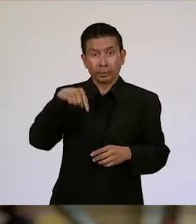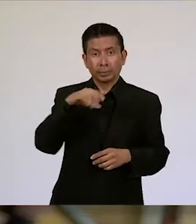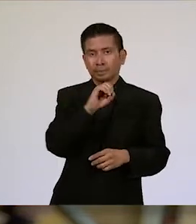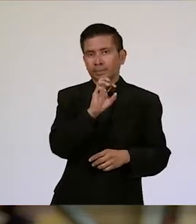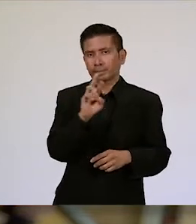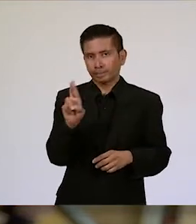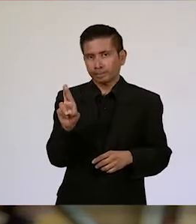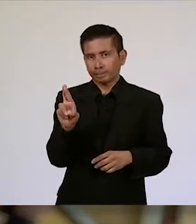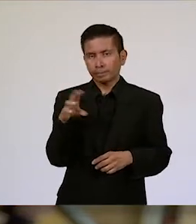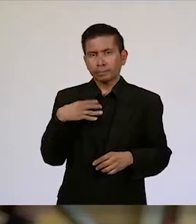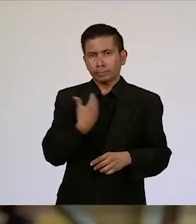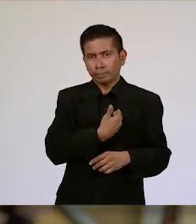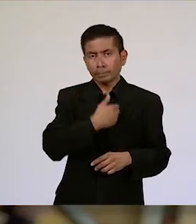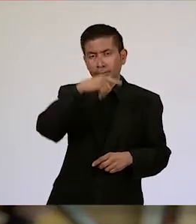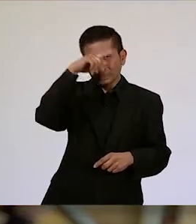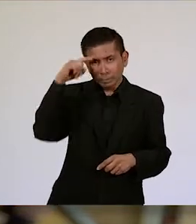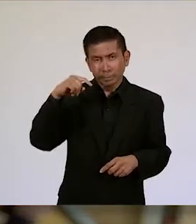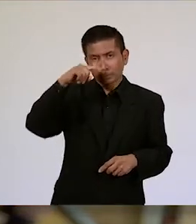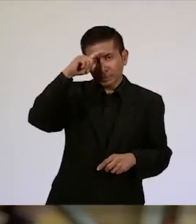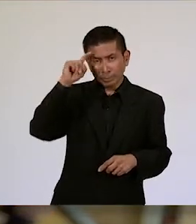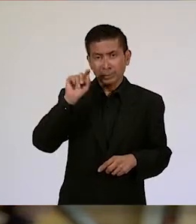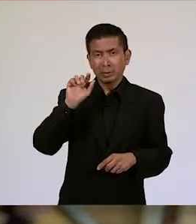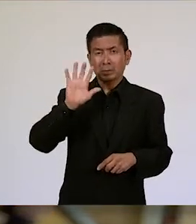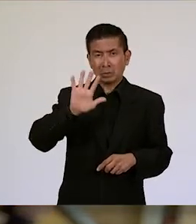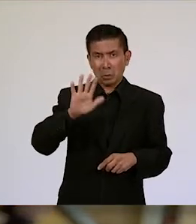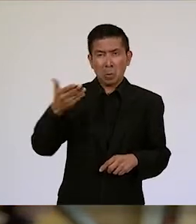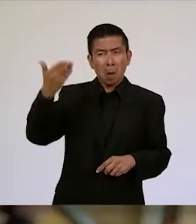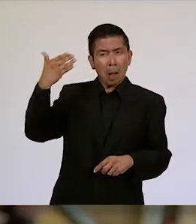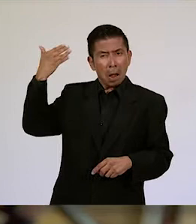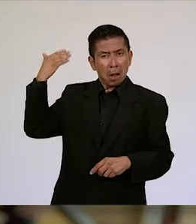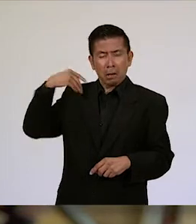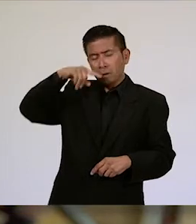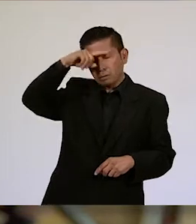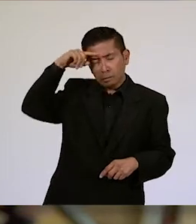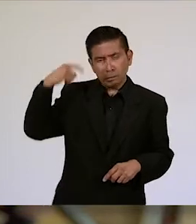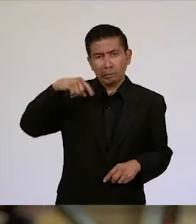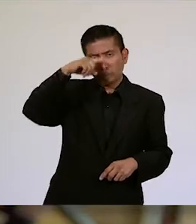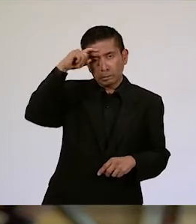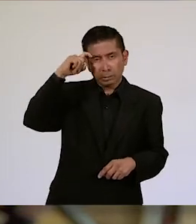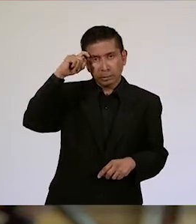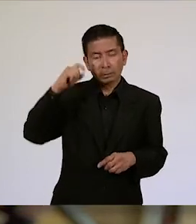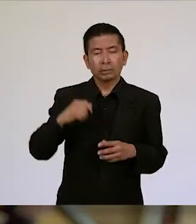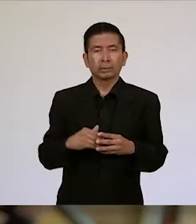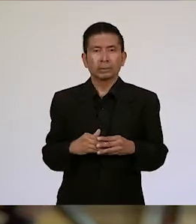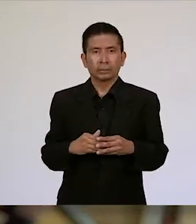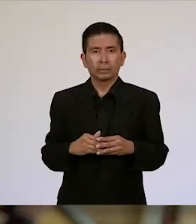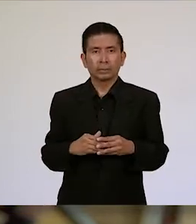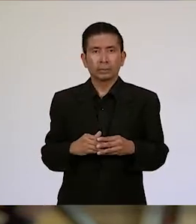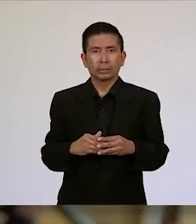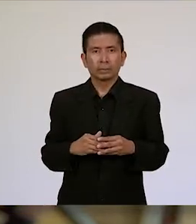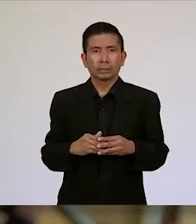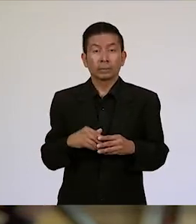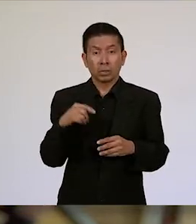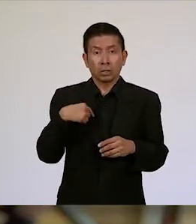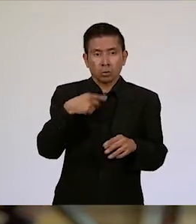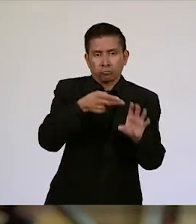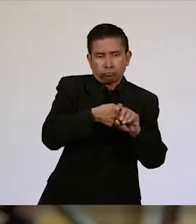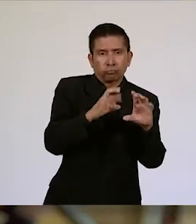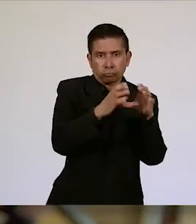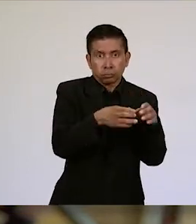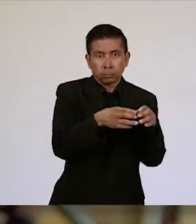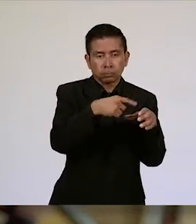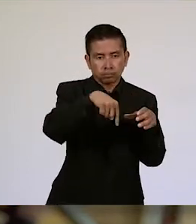Oriente estamos trabajando desde hace cinco años en dicho consejo,